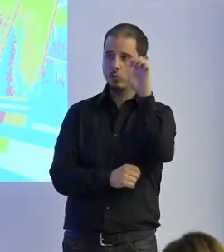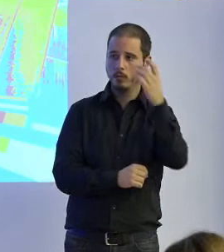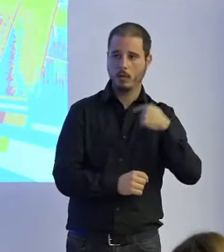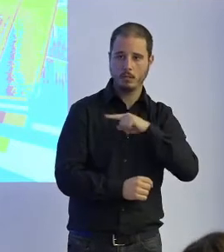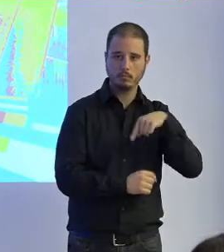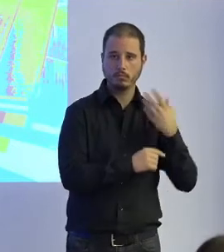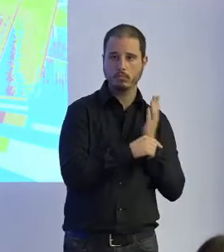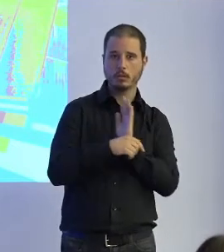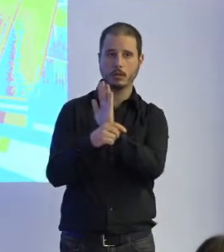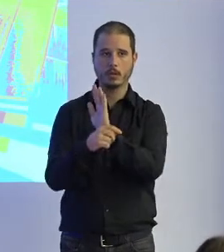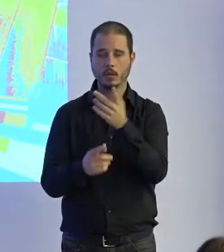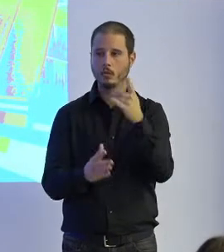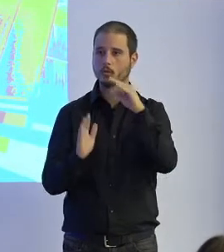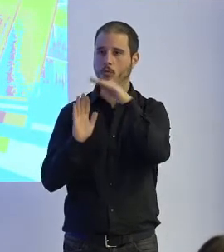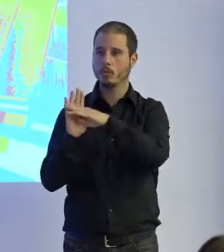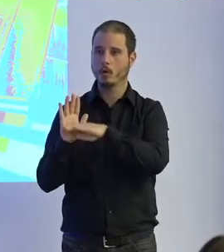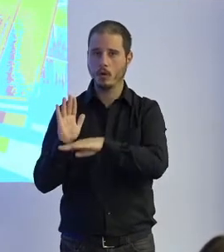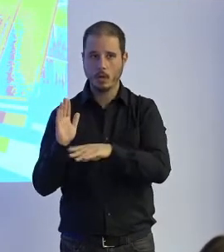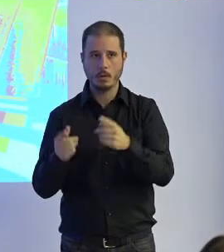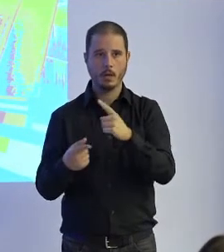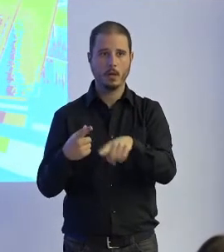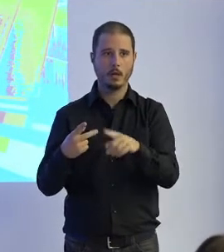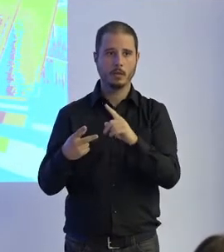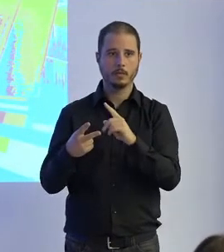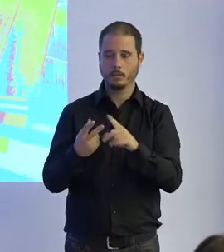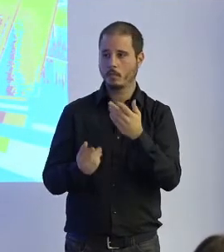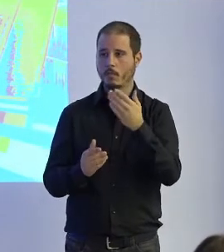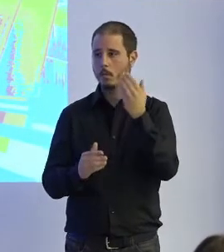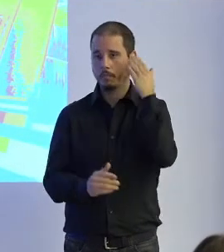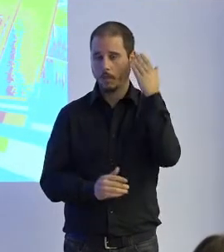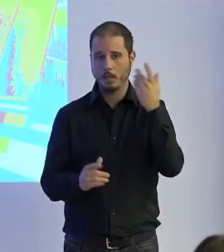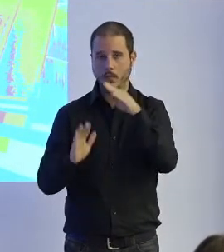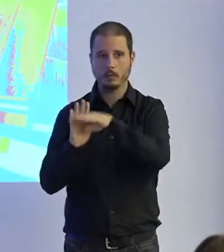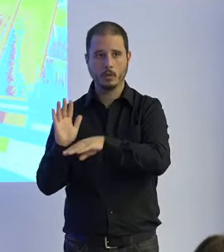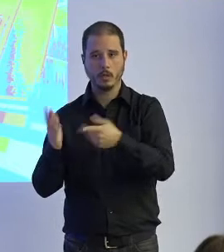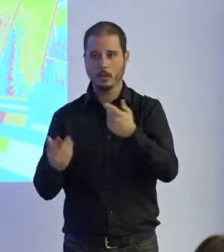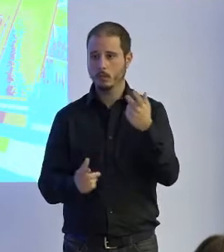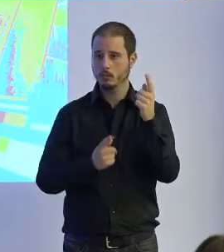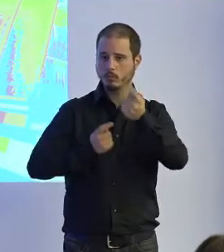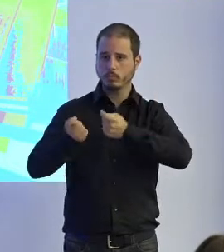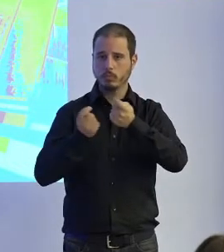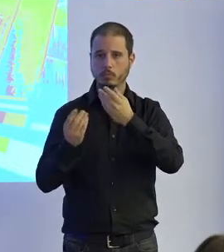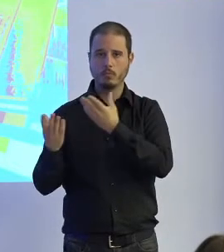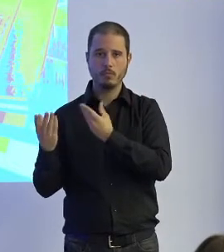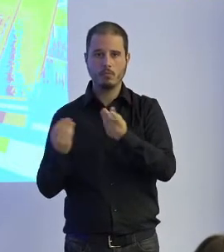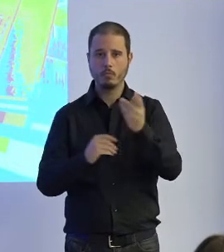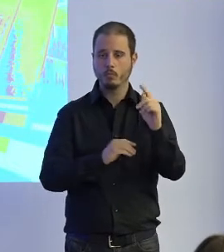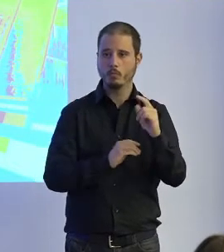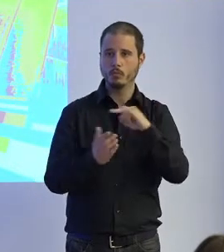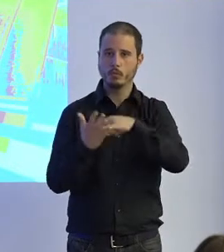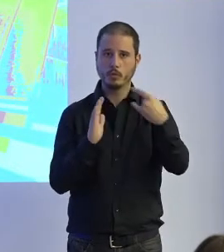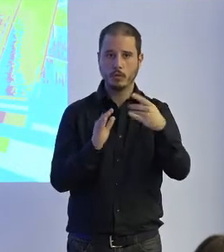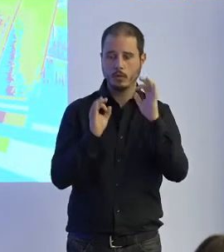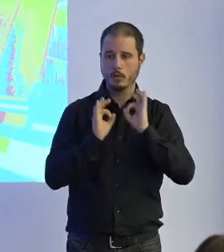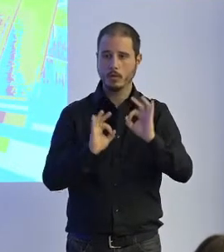en diferentes programas el Horizon 2020 principalmente y que estamos coordinando muchos proyectos especialmente en